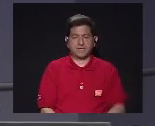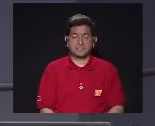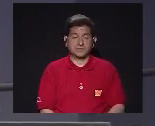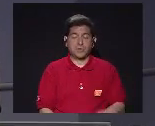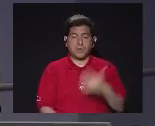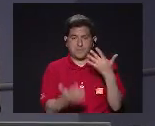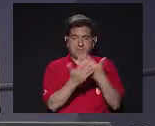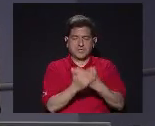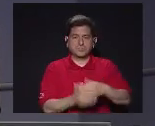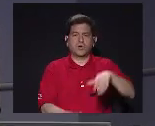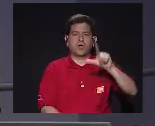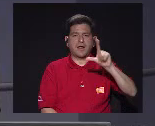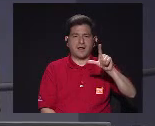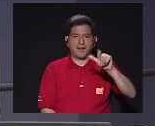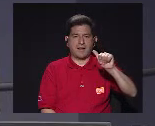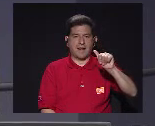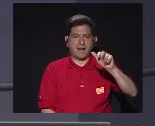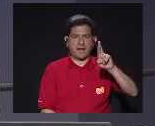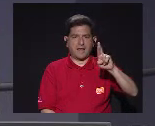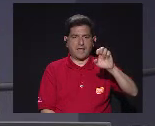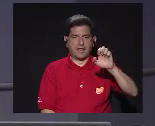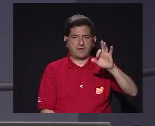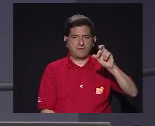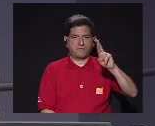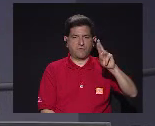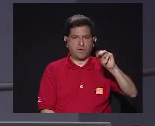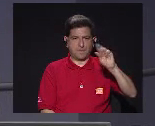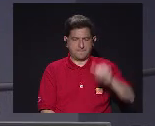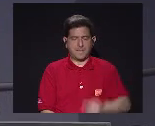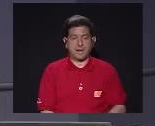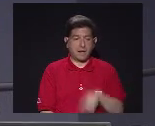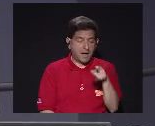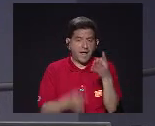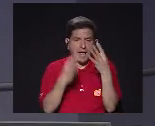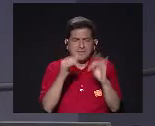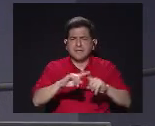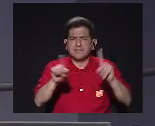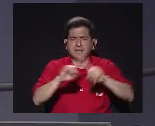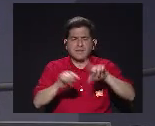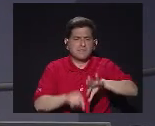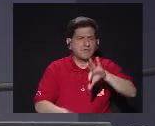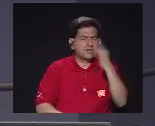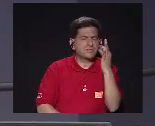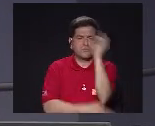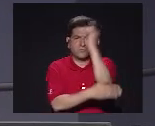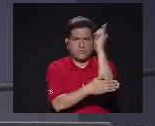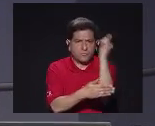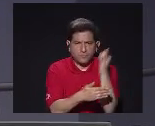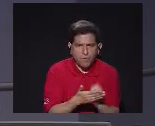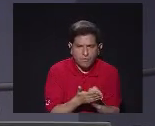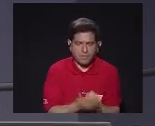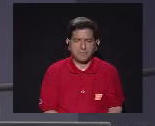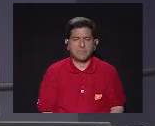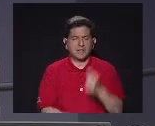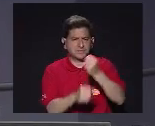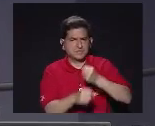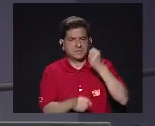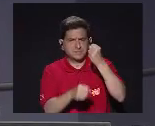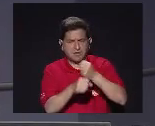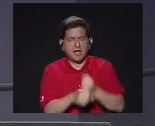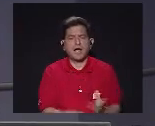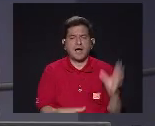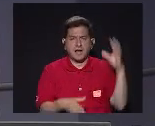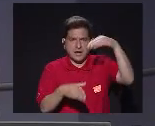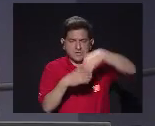Como La Reforma En el cual se ha recurrido A múltiples manifestaciones artísticas Para trabajar en la